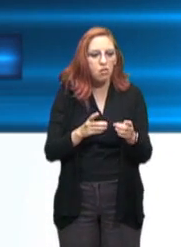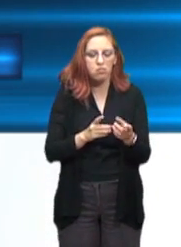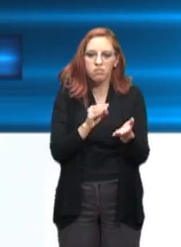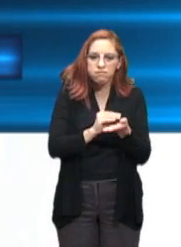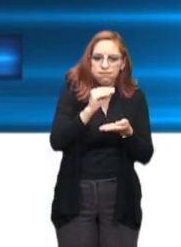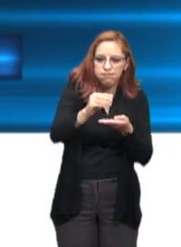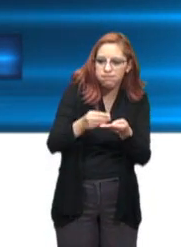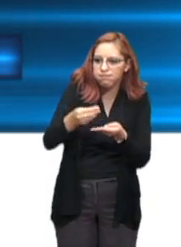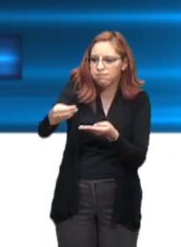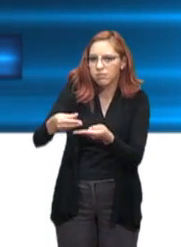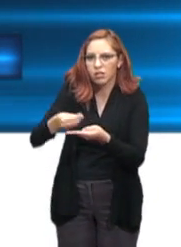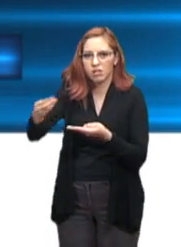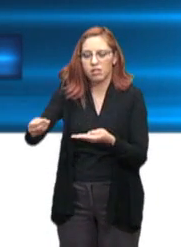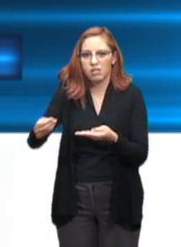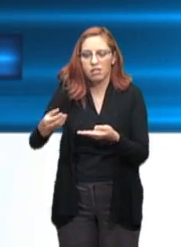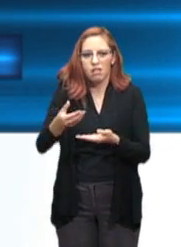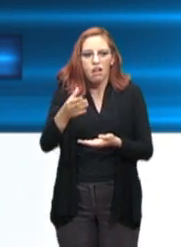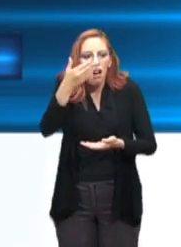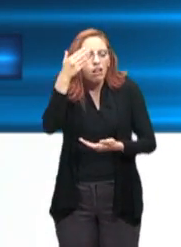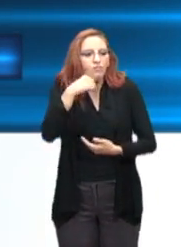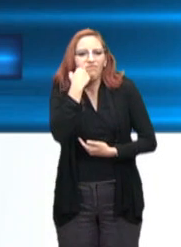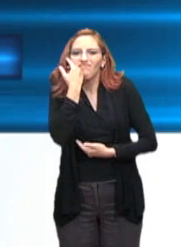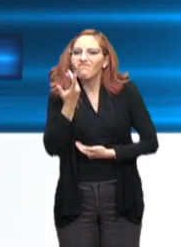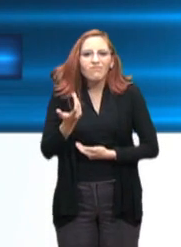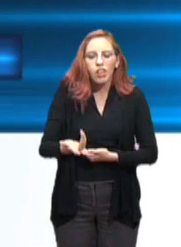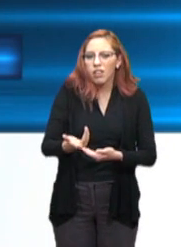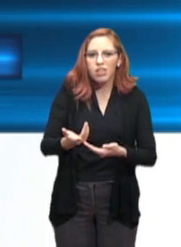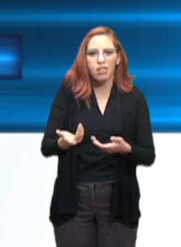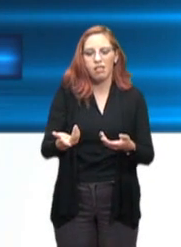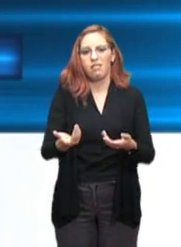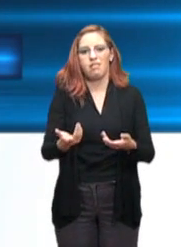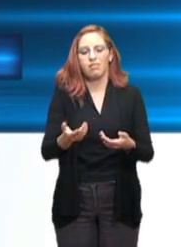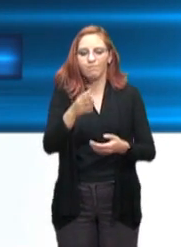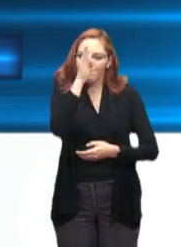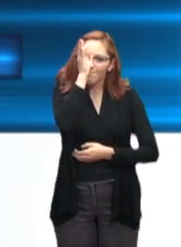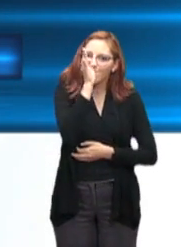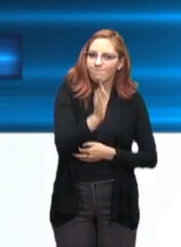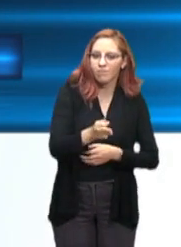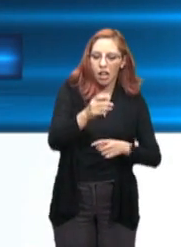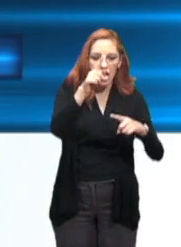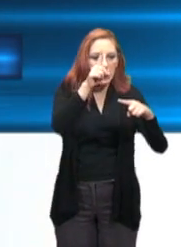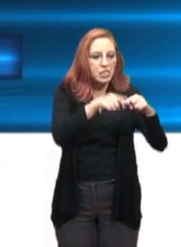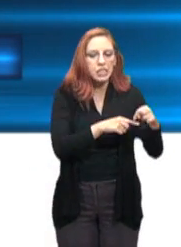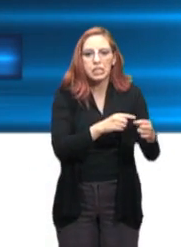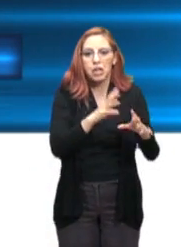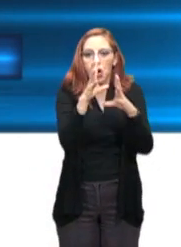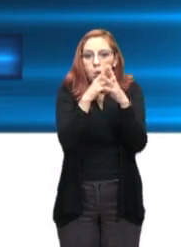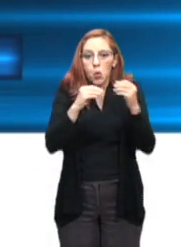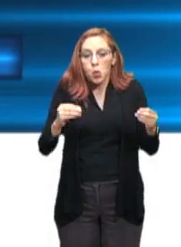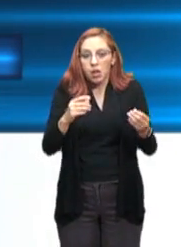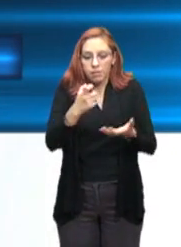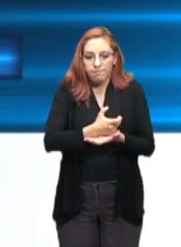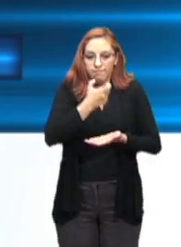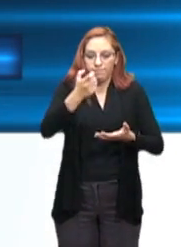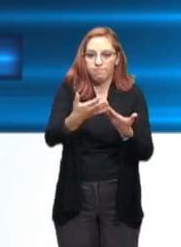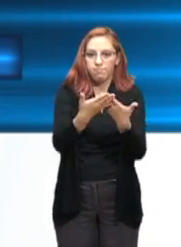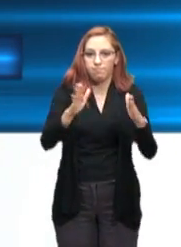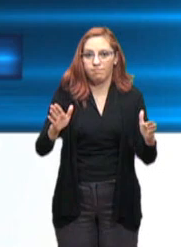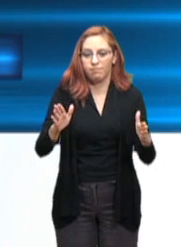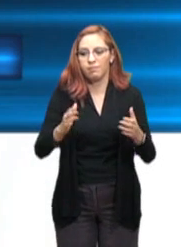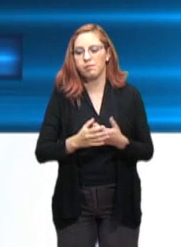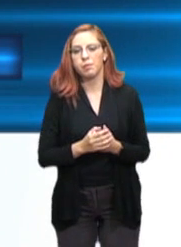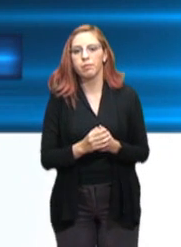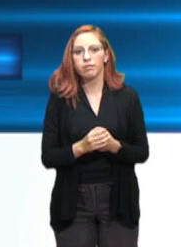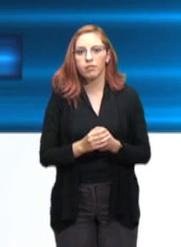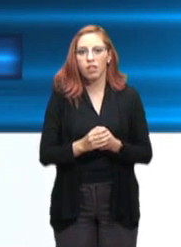No quieren aceptar que se acabaron los recursos públicos y que no encuentran otra manera de obtener más, así que